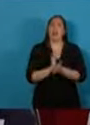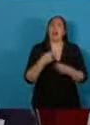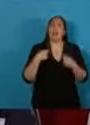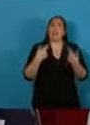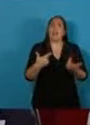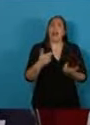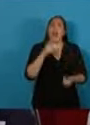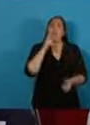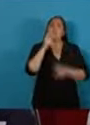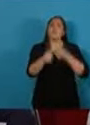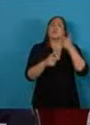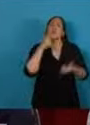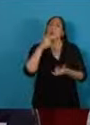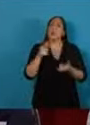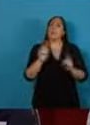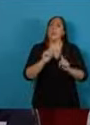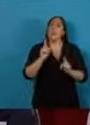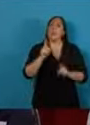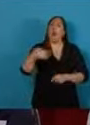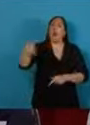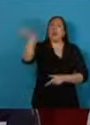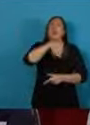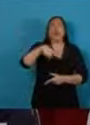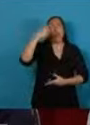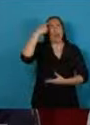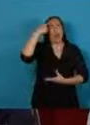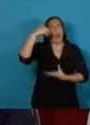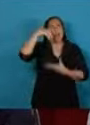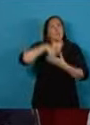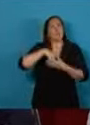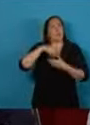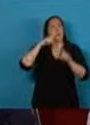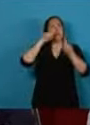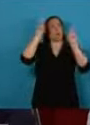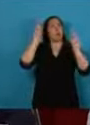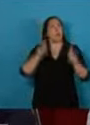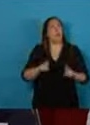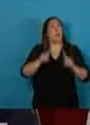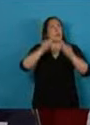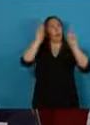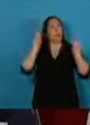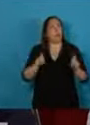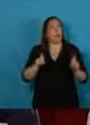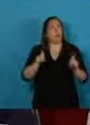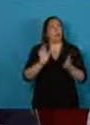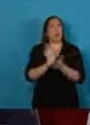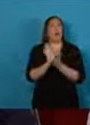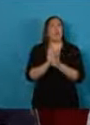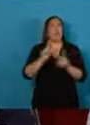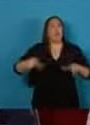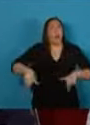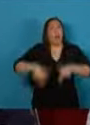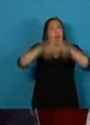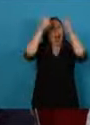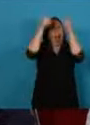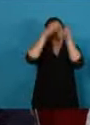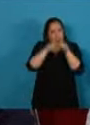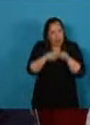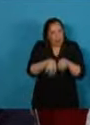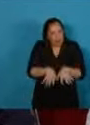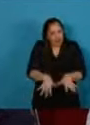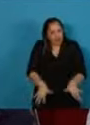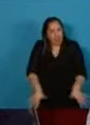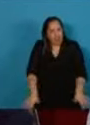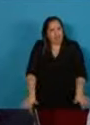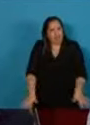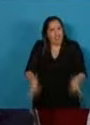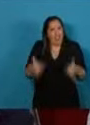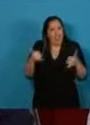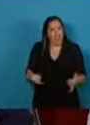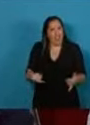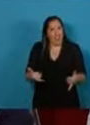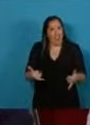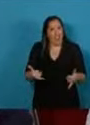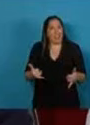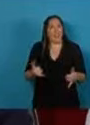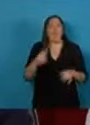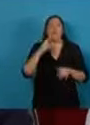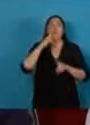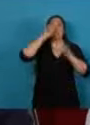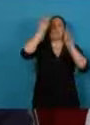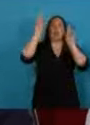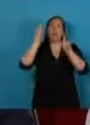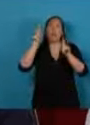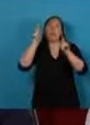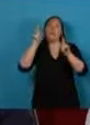preguntas la respuesta sin pregunta es como un árbol sin raíces y solo en el encuentro entre la pregunta y las